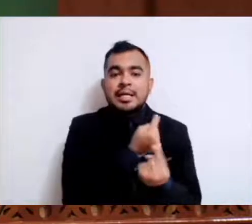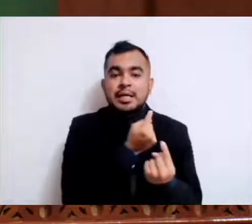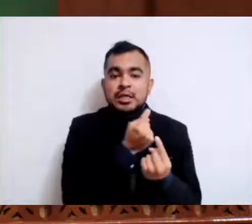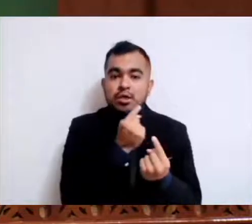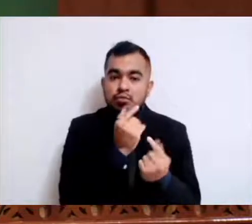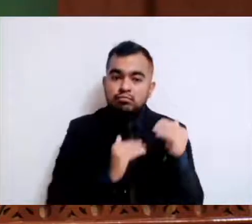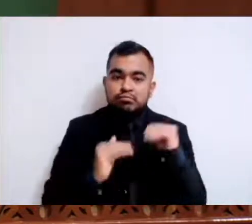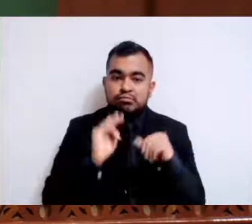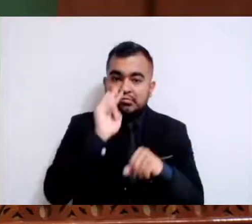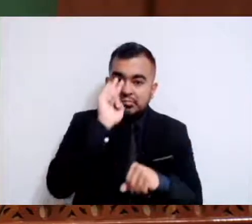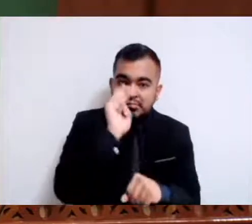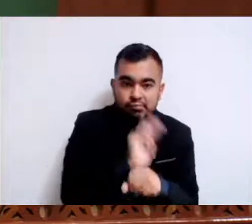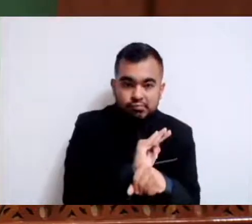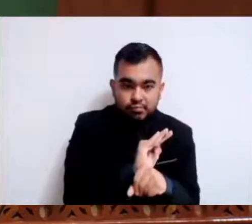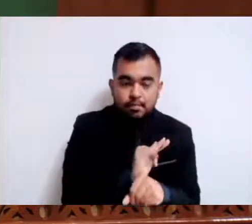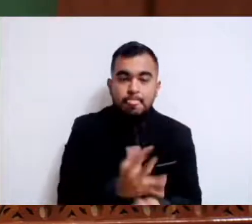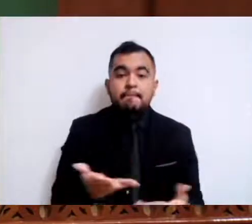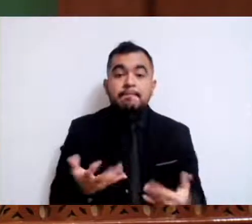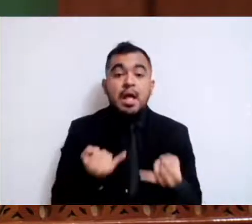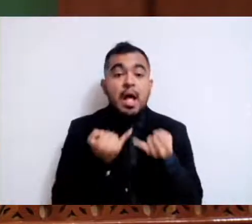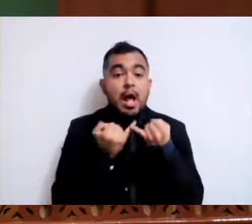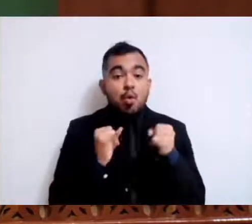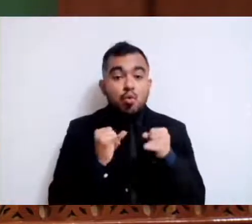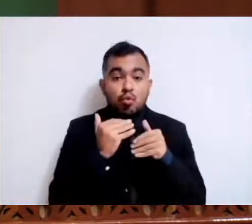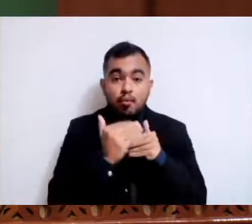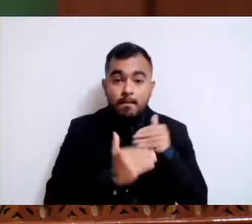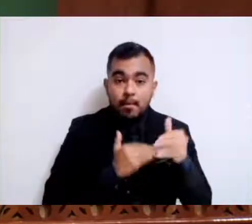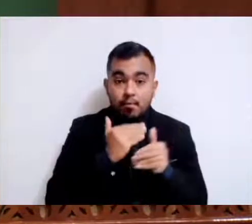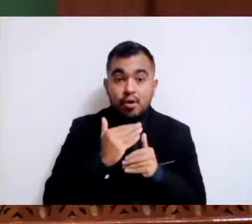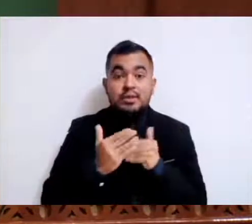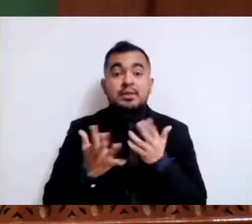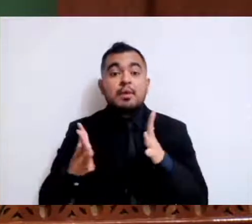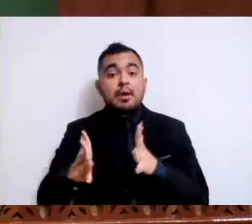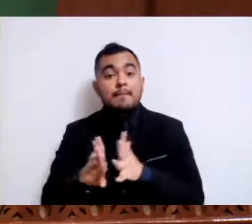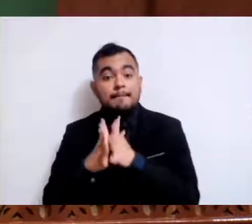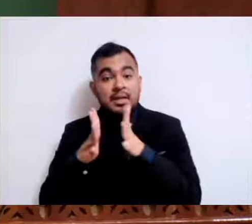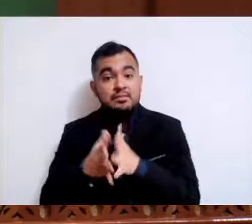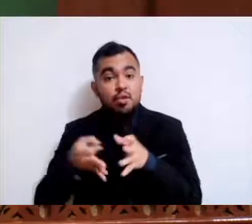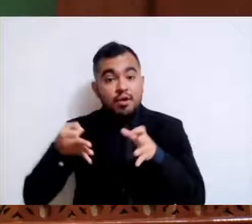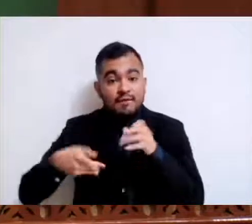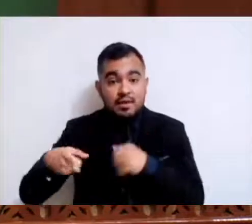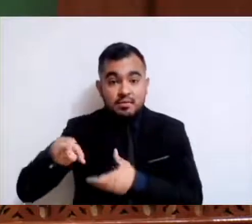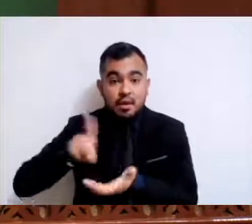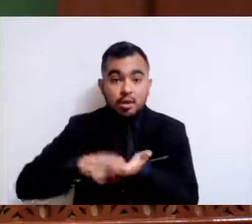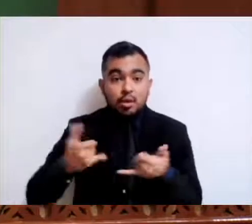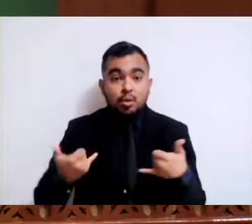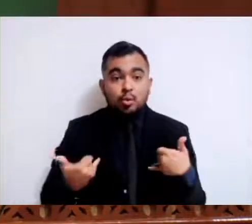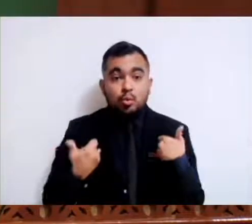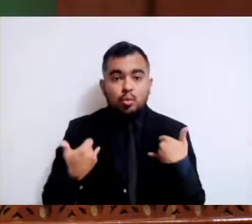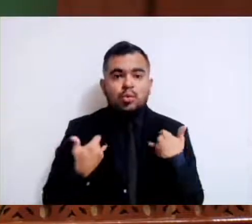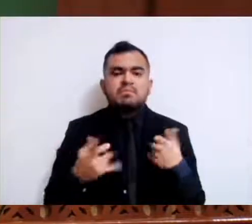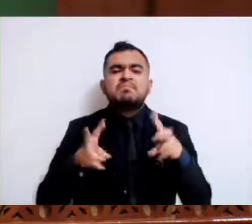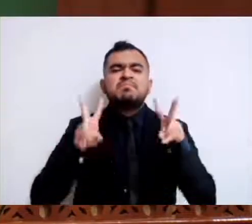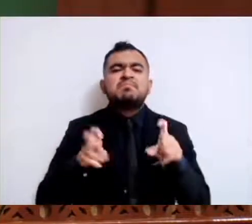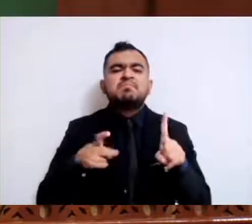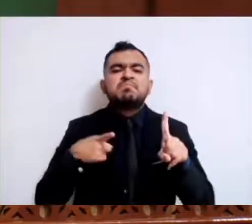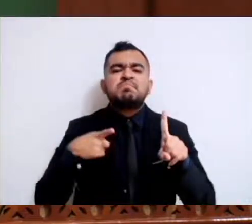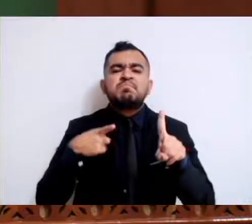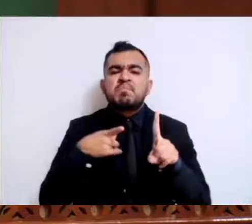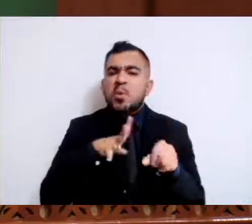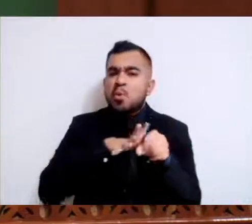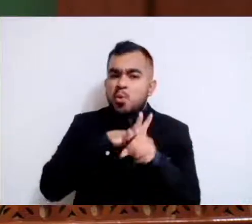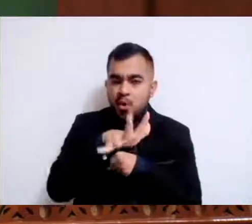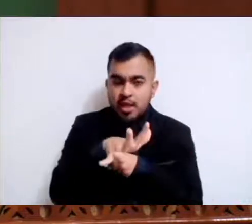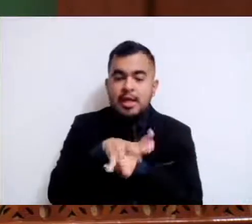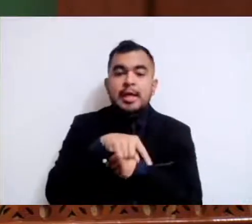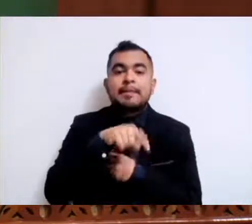autonomía progresiva y la participación efectiva de los adolescentes en materia de la